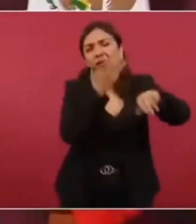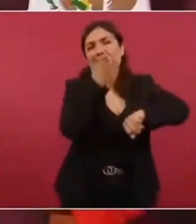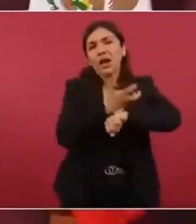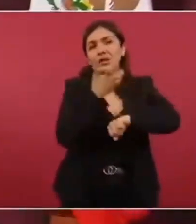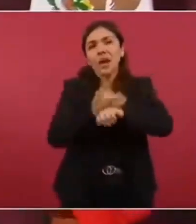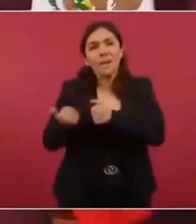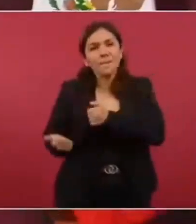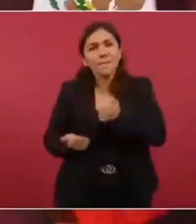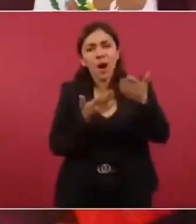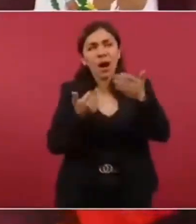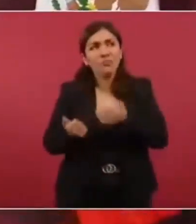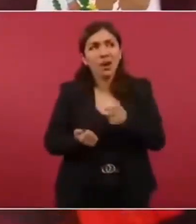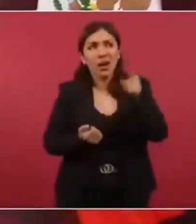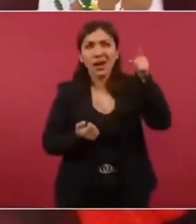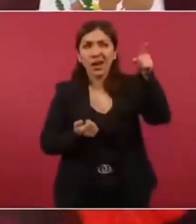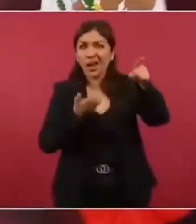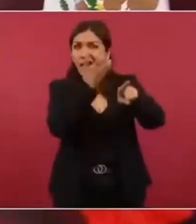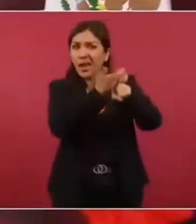¿No lo saben ellos?